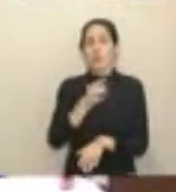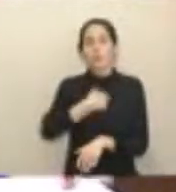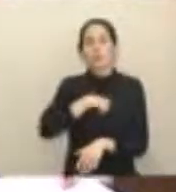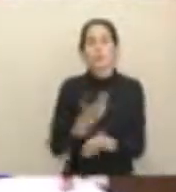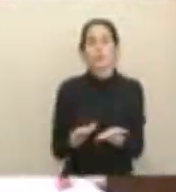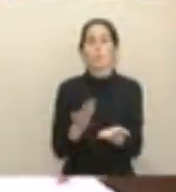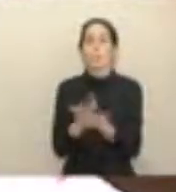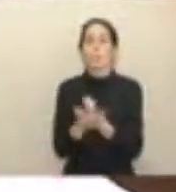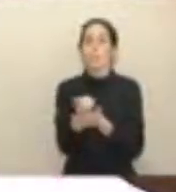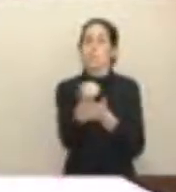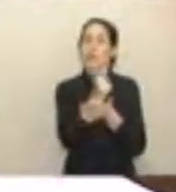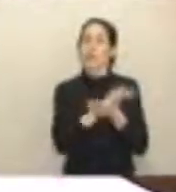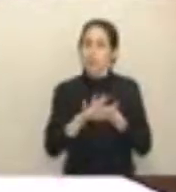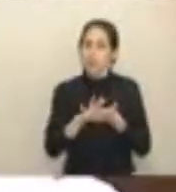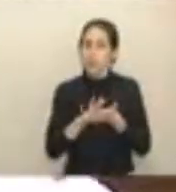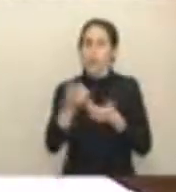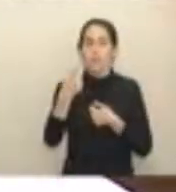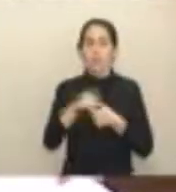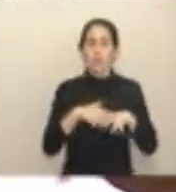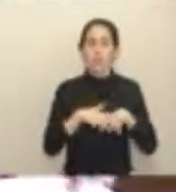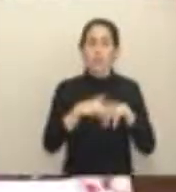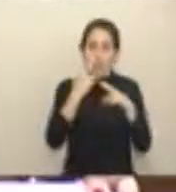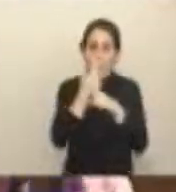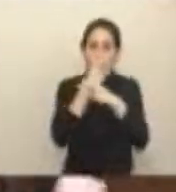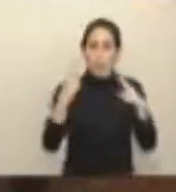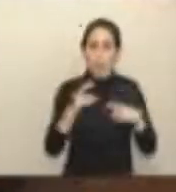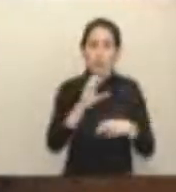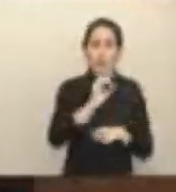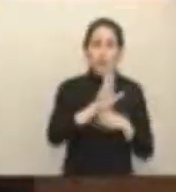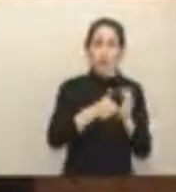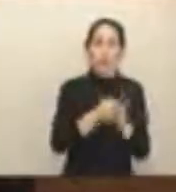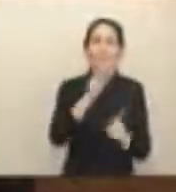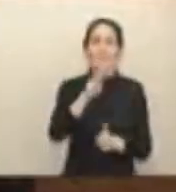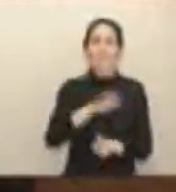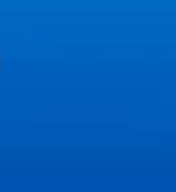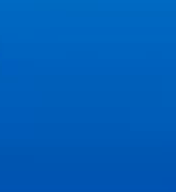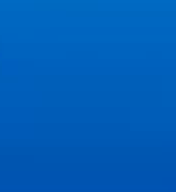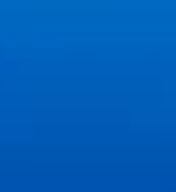y esa extensión en la red pública de cero a tres años.